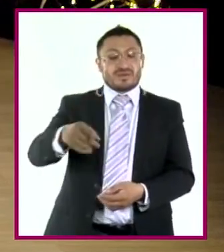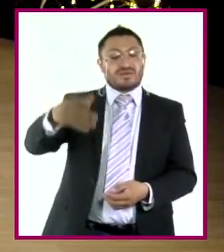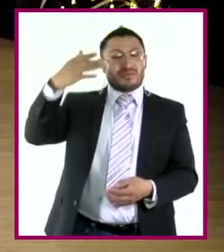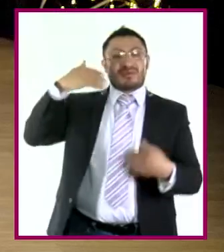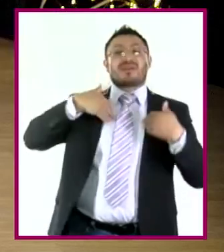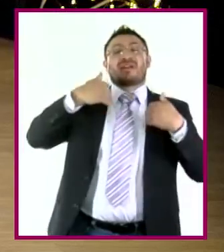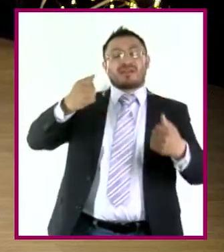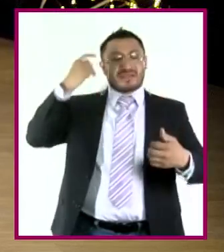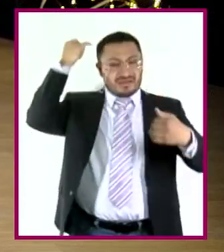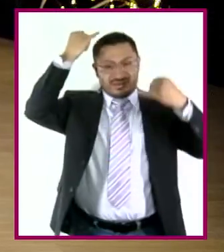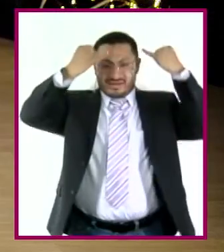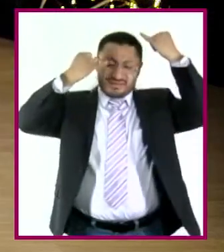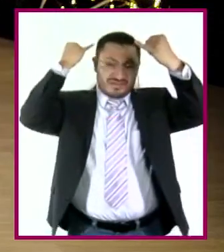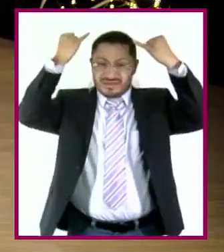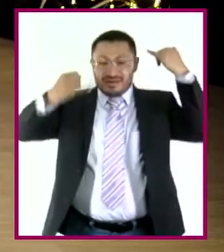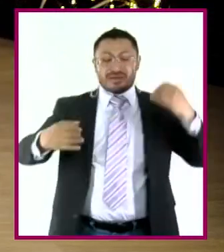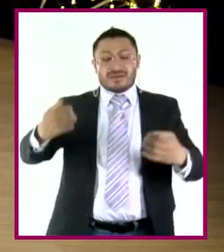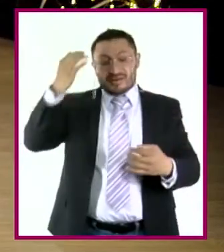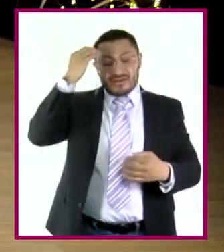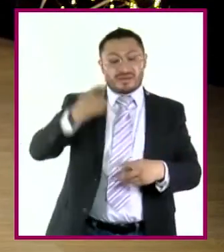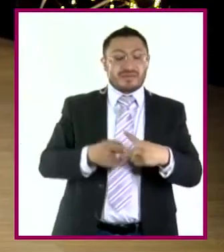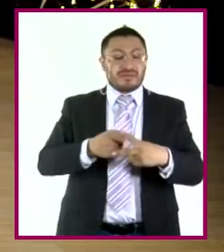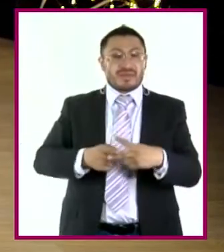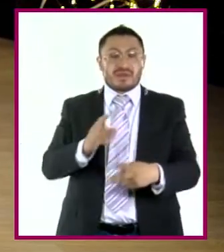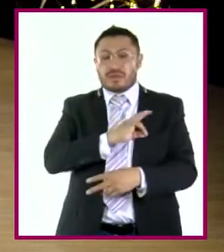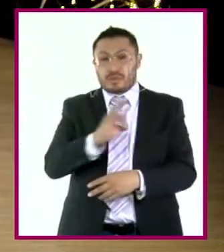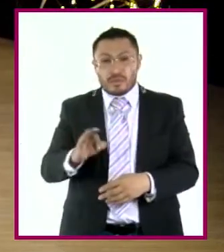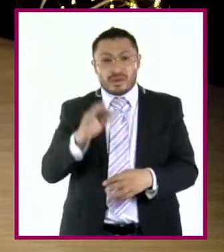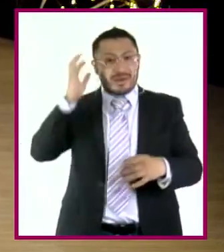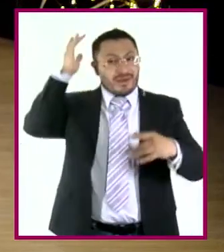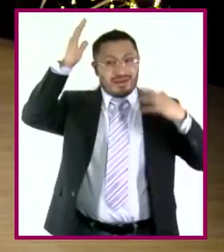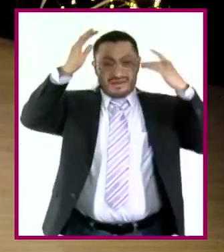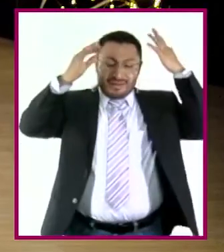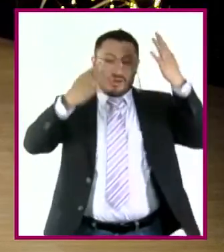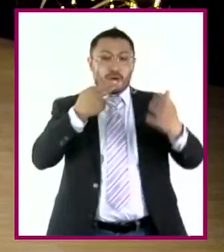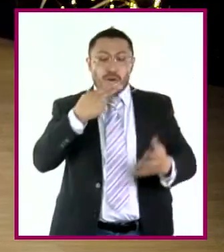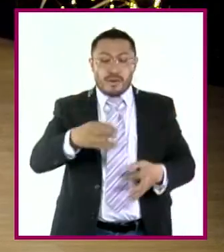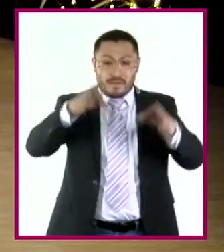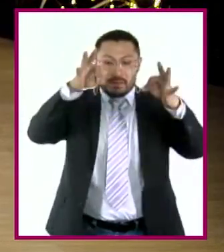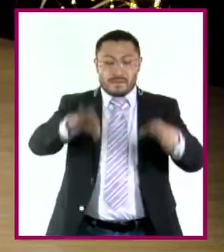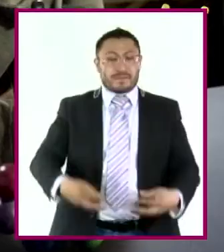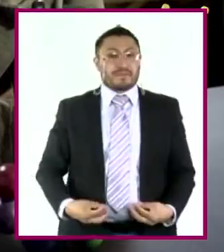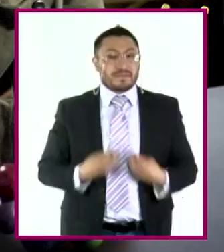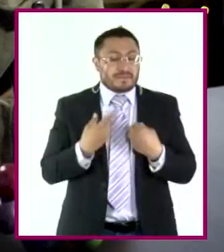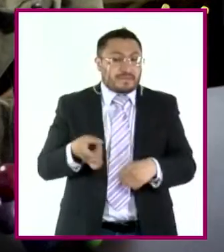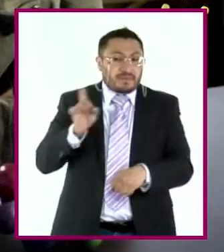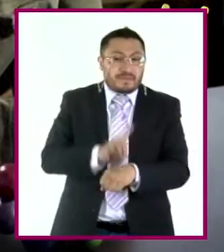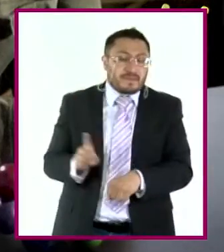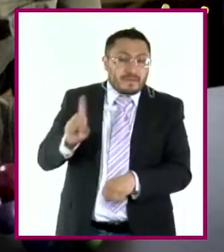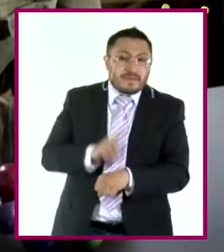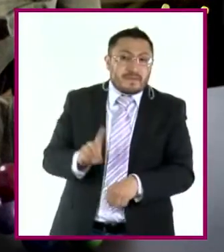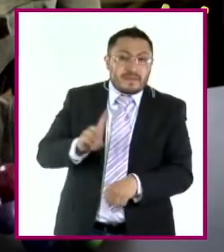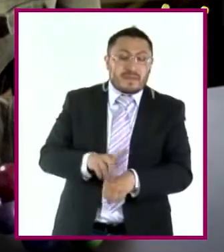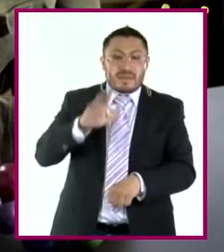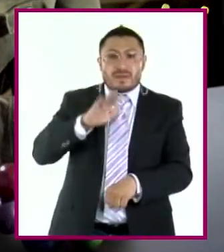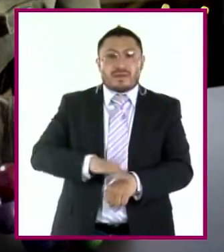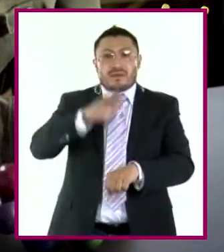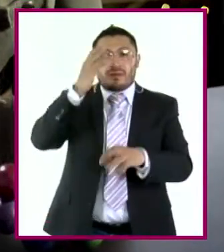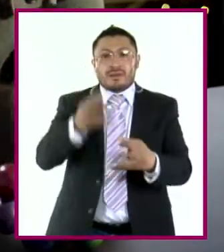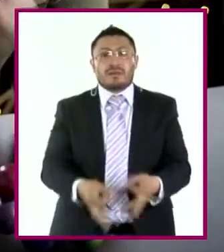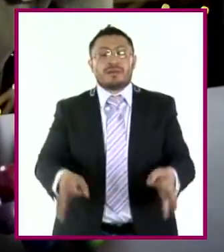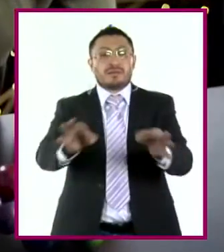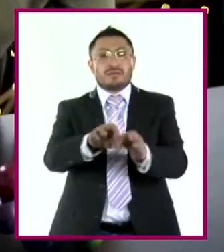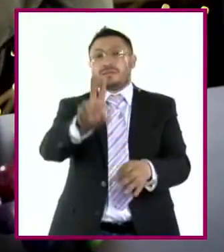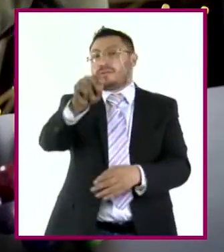conocimiento de las matemáticas puede ser un proceso creativo muy útil para nuestra vida cotidiana. Lo más importante es no